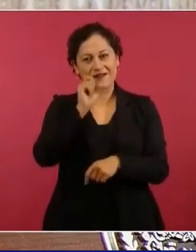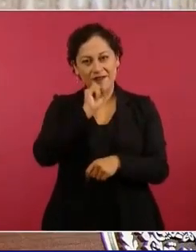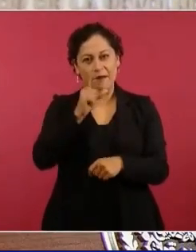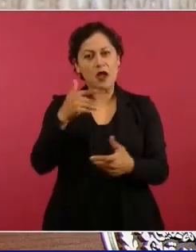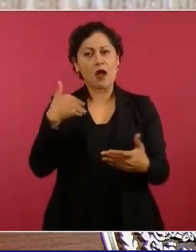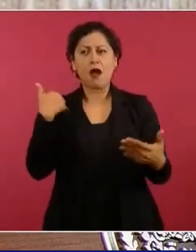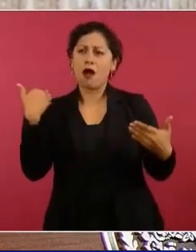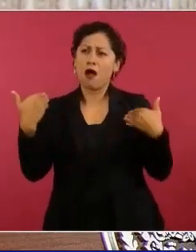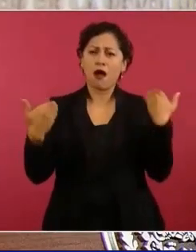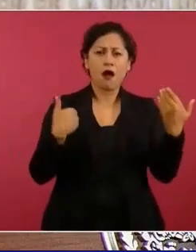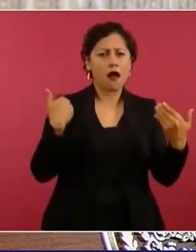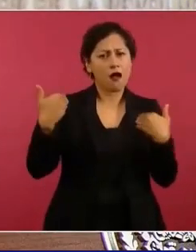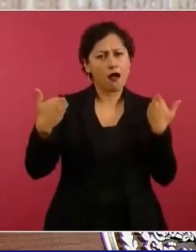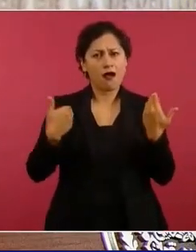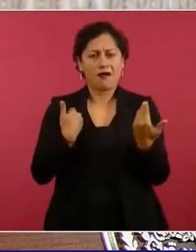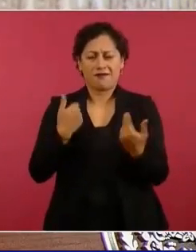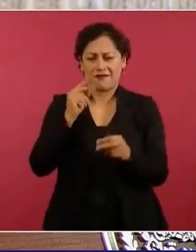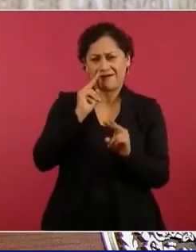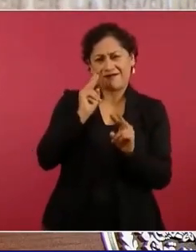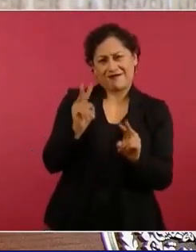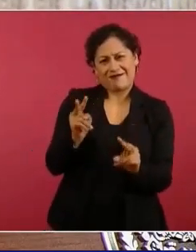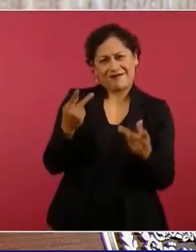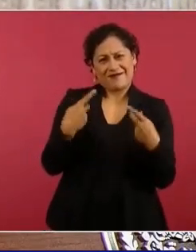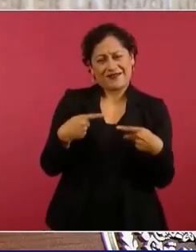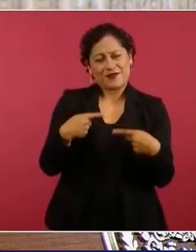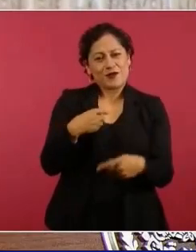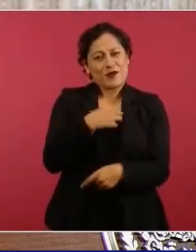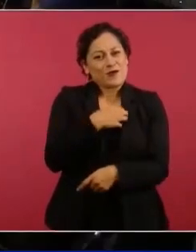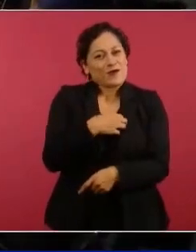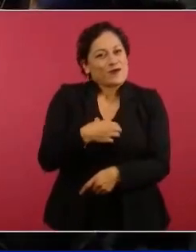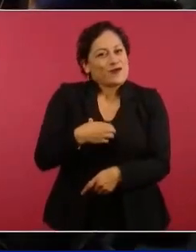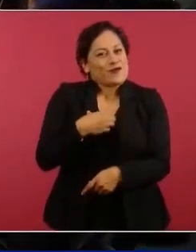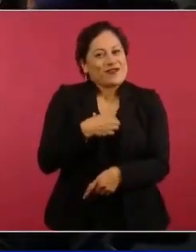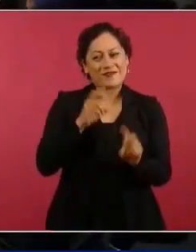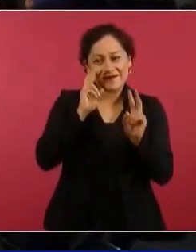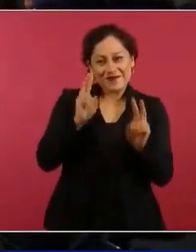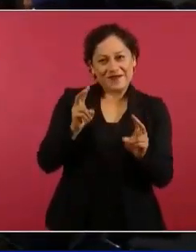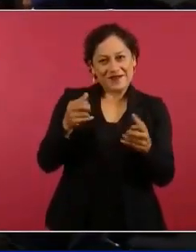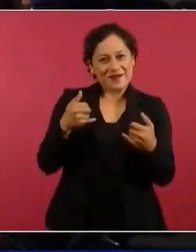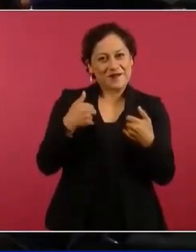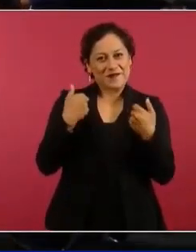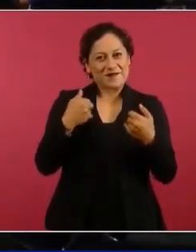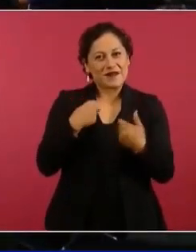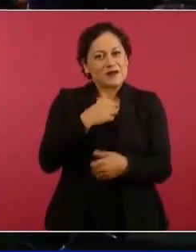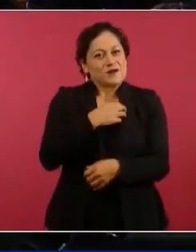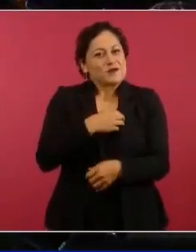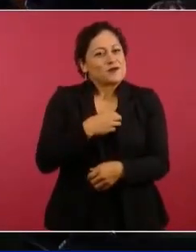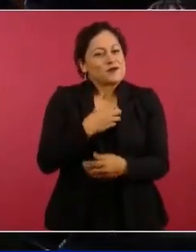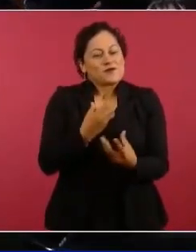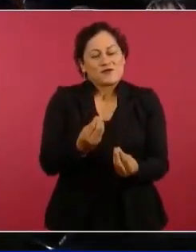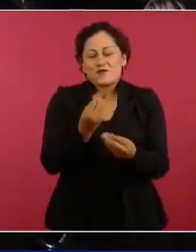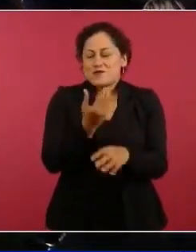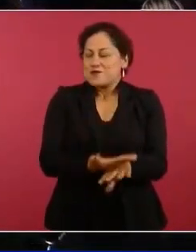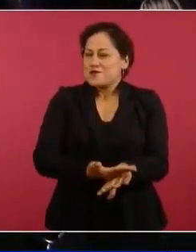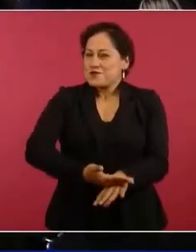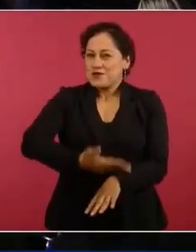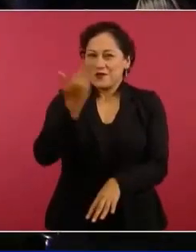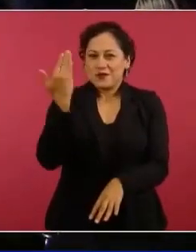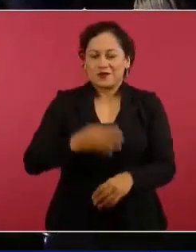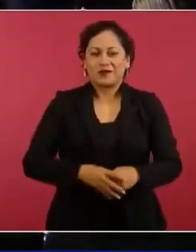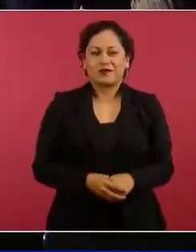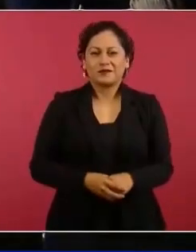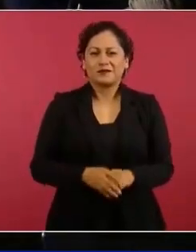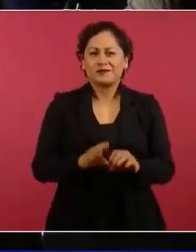la gente muy contenta, mucho, mucho, mucho, muy contenta, los jóvenes. No sé quién me dijo que